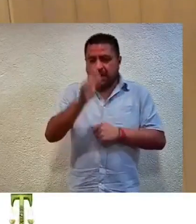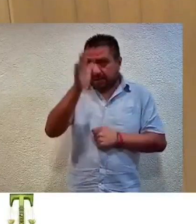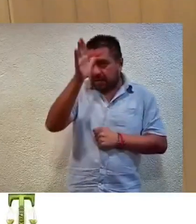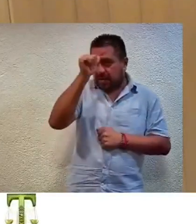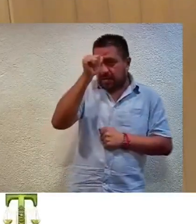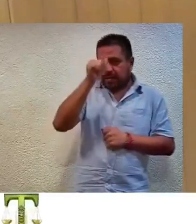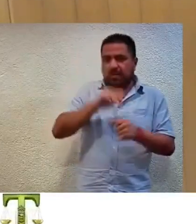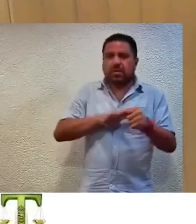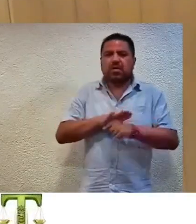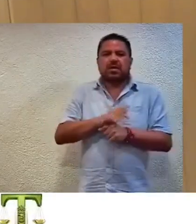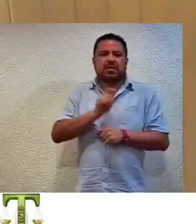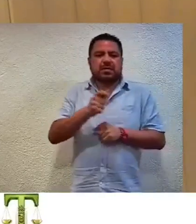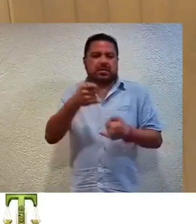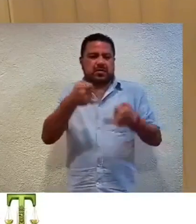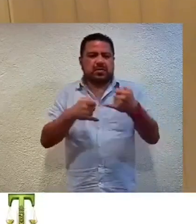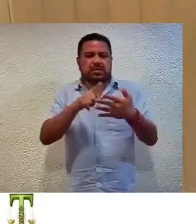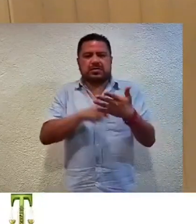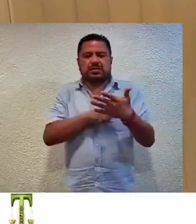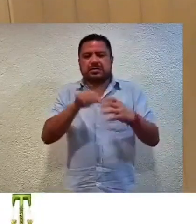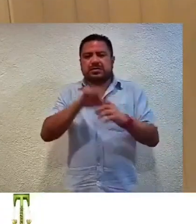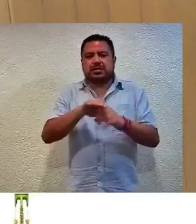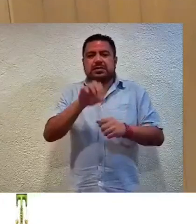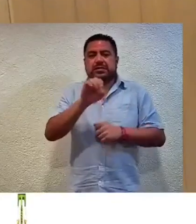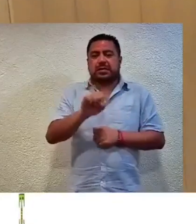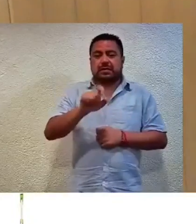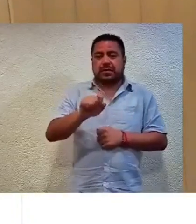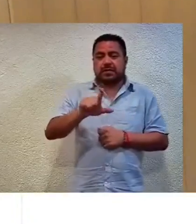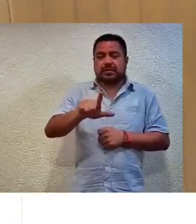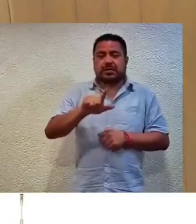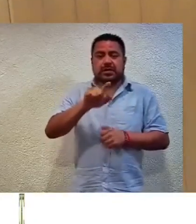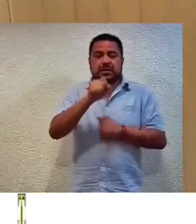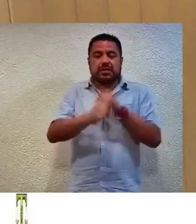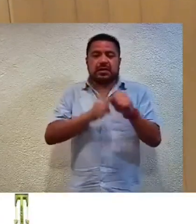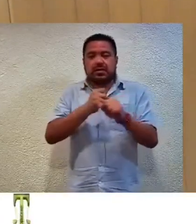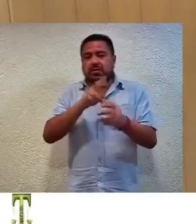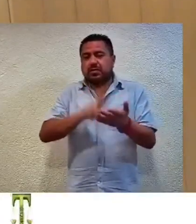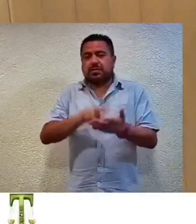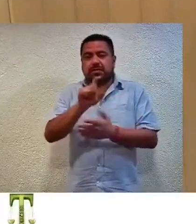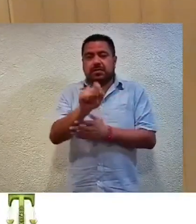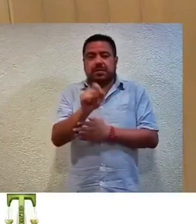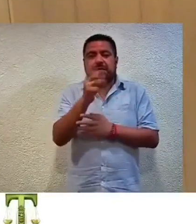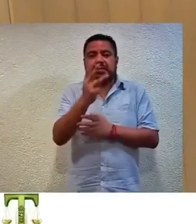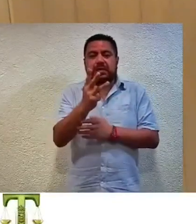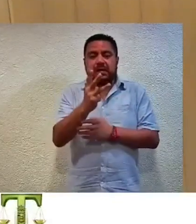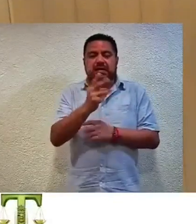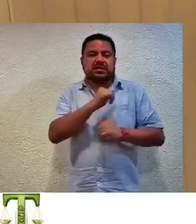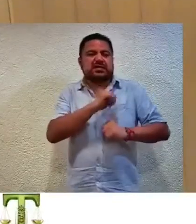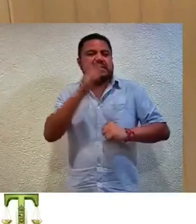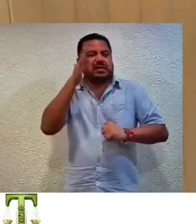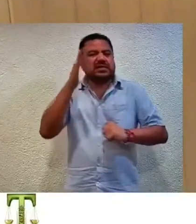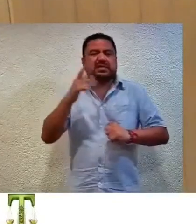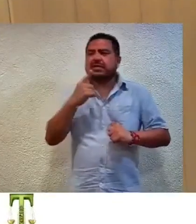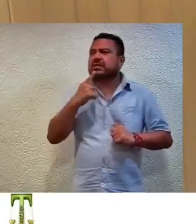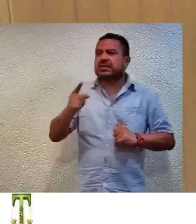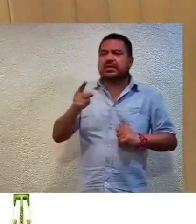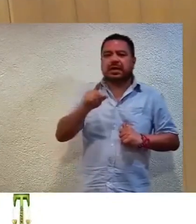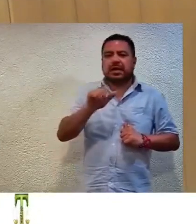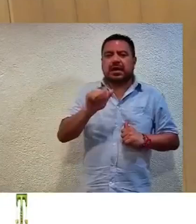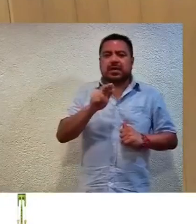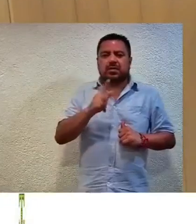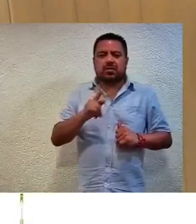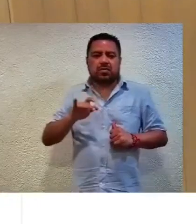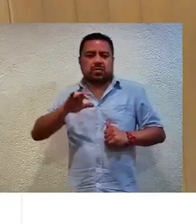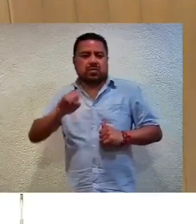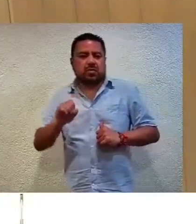plenario relativo al juicio electoral ciudadano 027 de 2023. El actor es Bruno Calixto Ríos Díaz y la